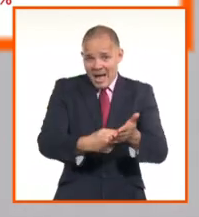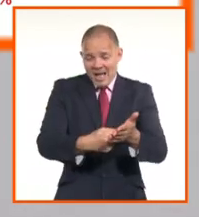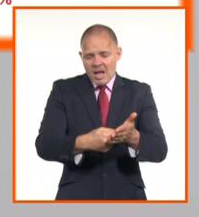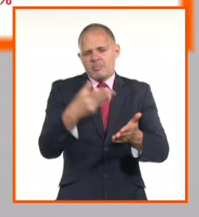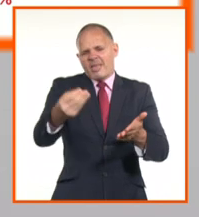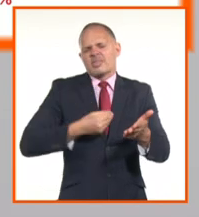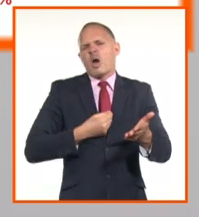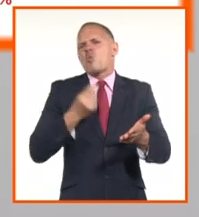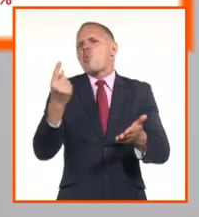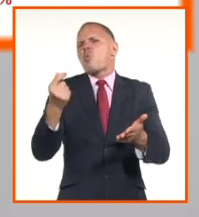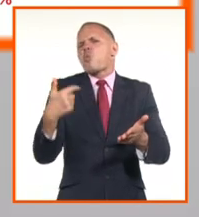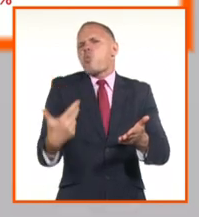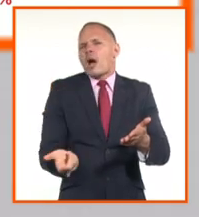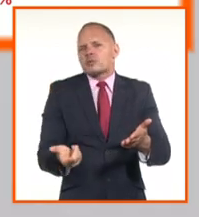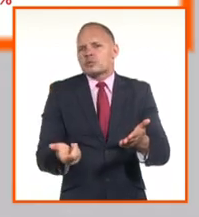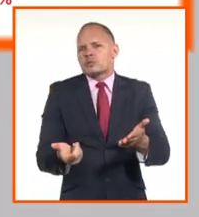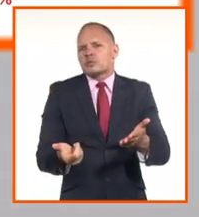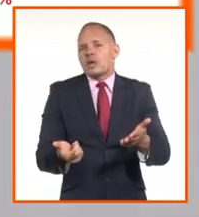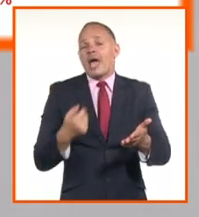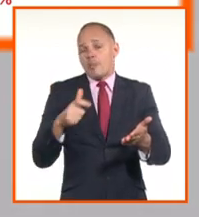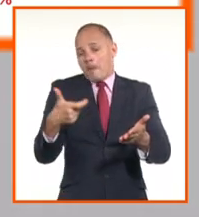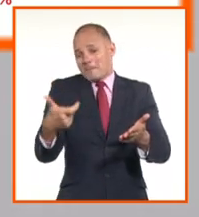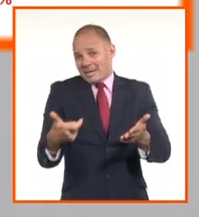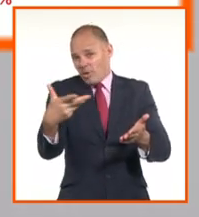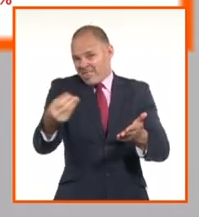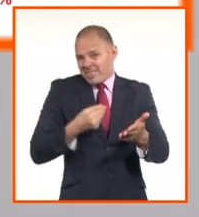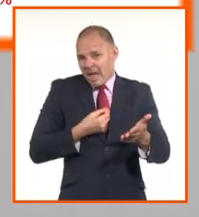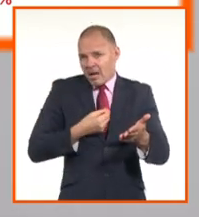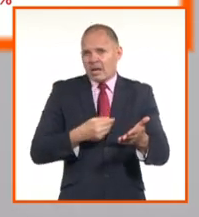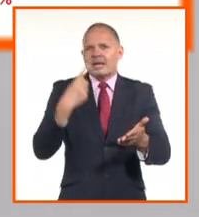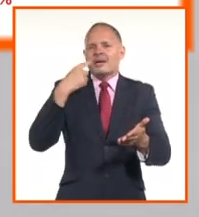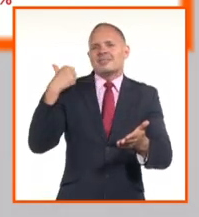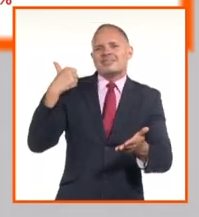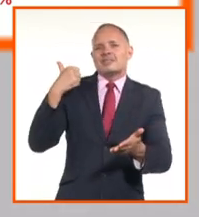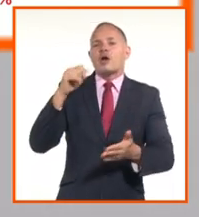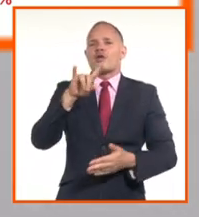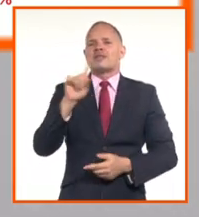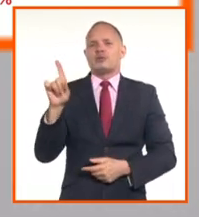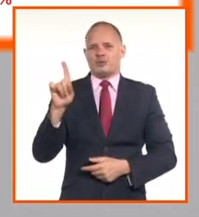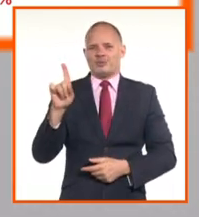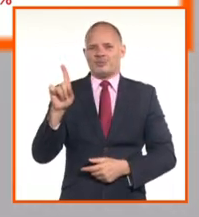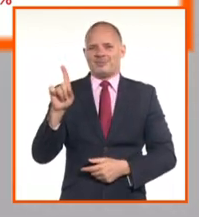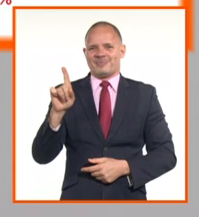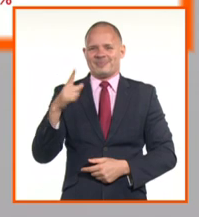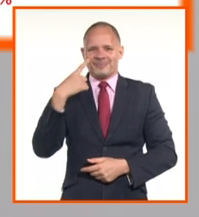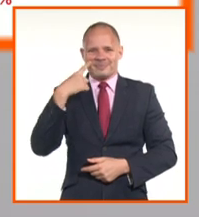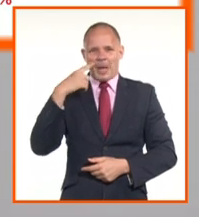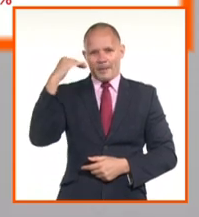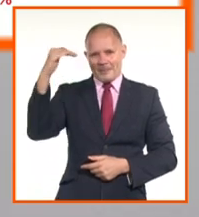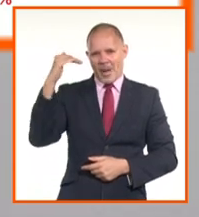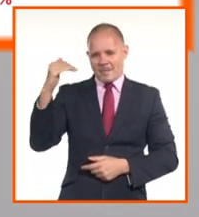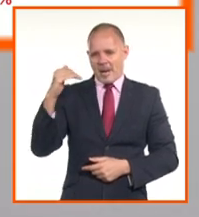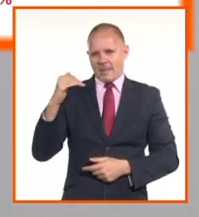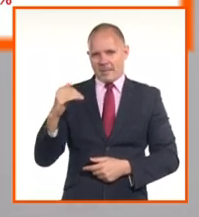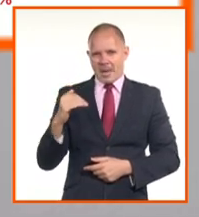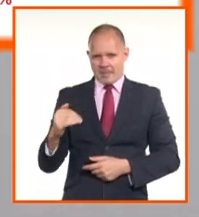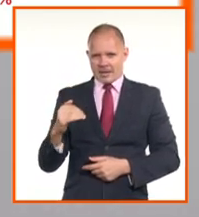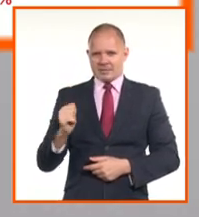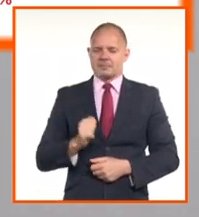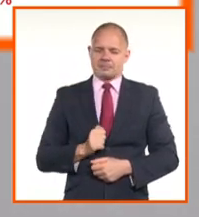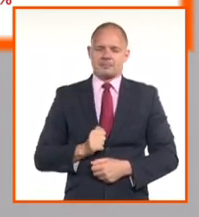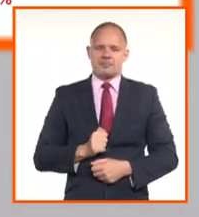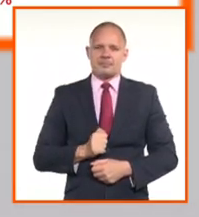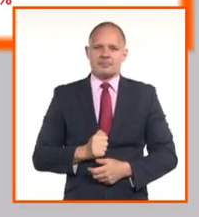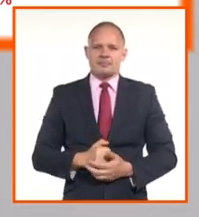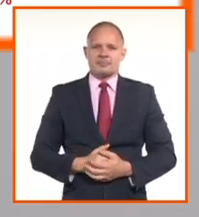.54 el dólar canadiense, 143.17 de la libra, 5.67 el peso mexicano, y 122